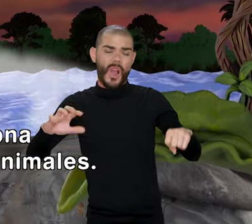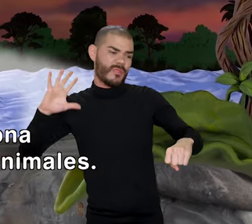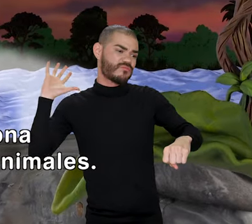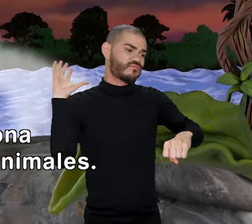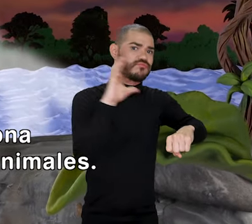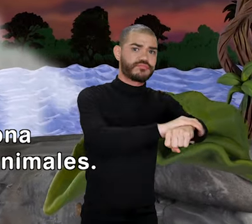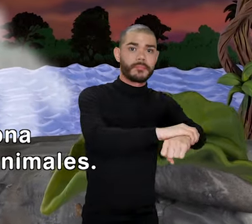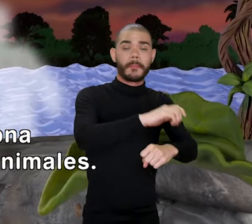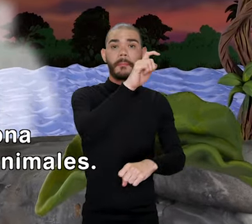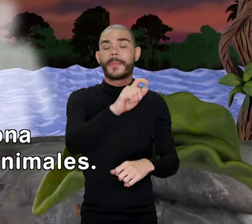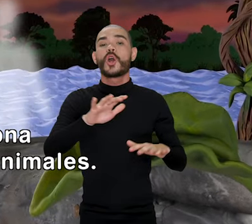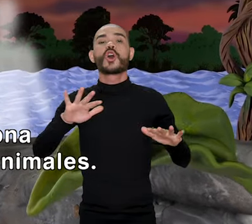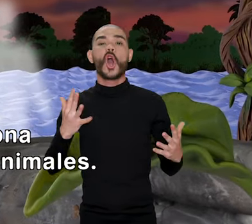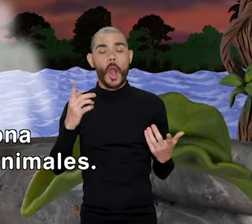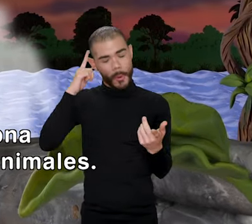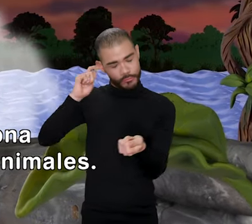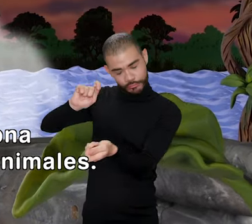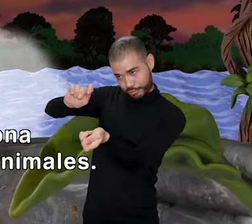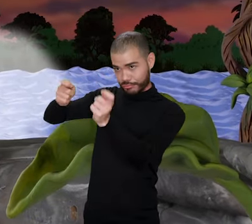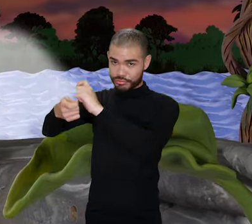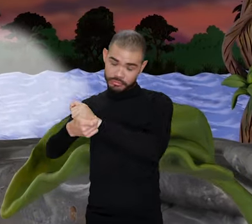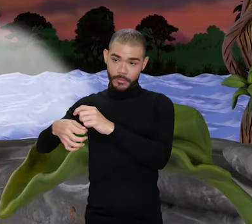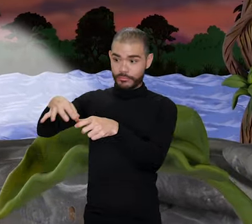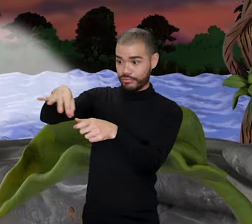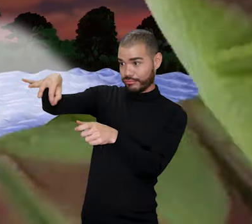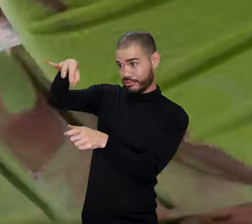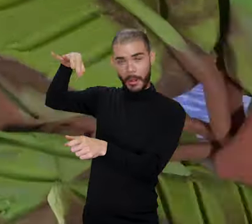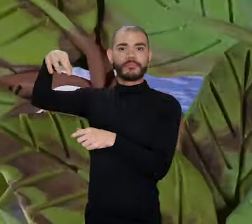persona transformándose en humanos o animales.